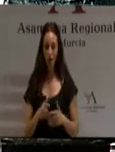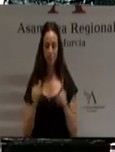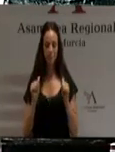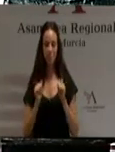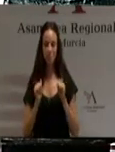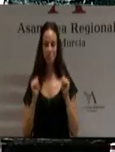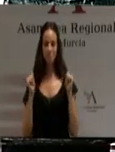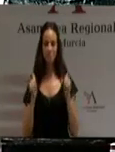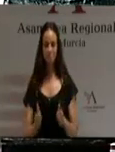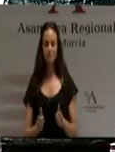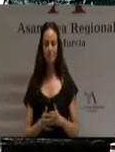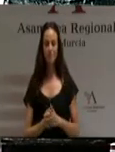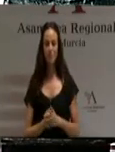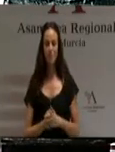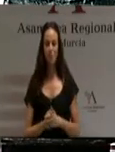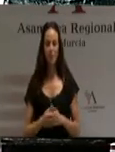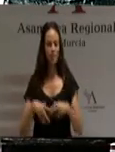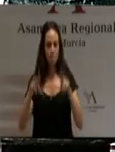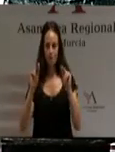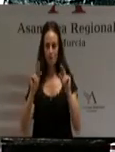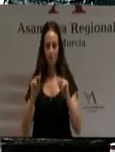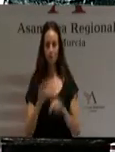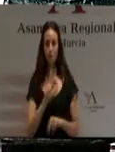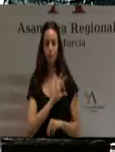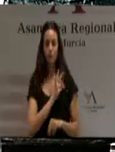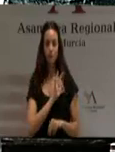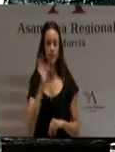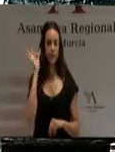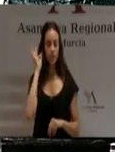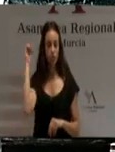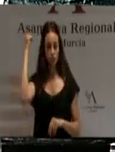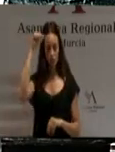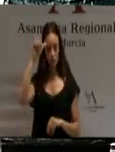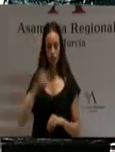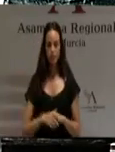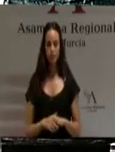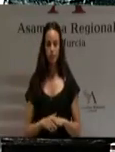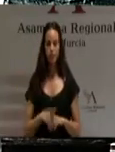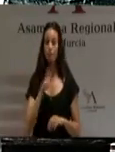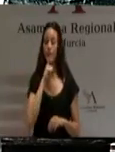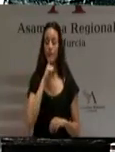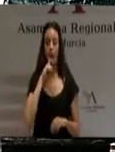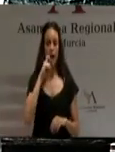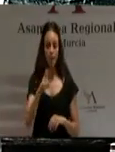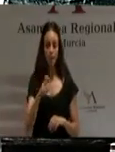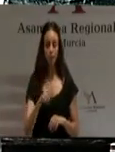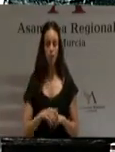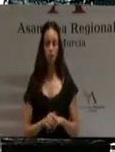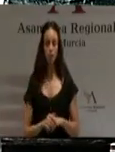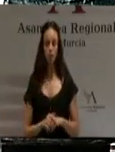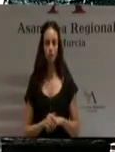a ver su fin. Señorías, habrán advertido que no he obviado